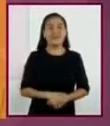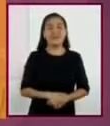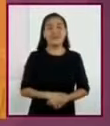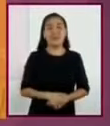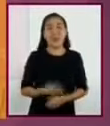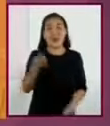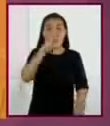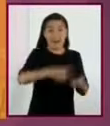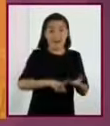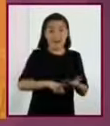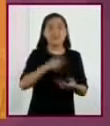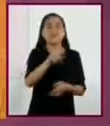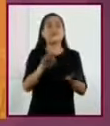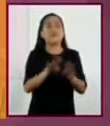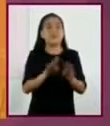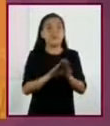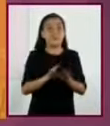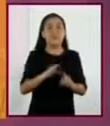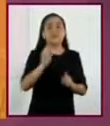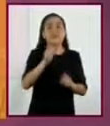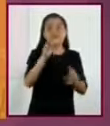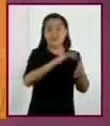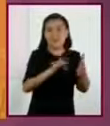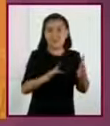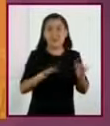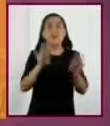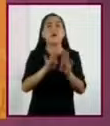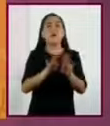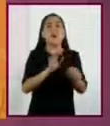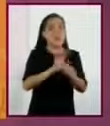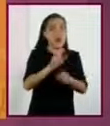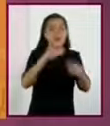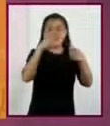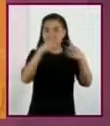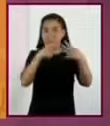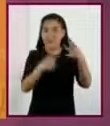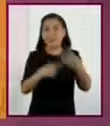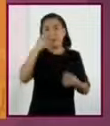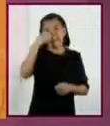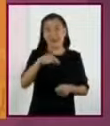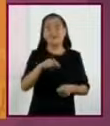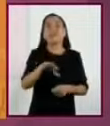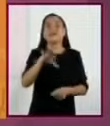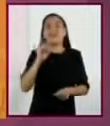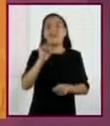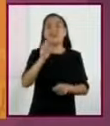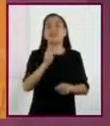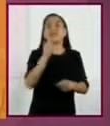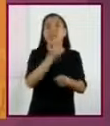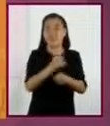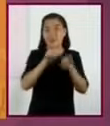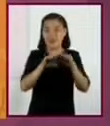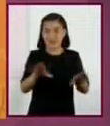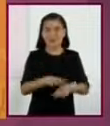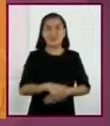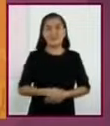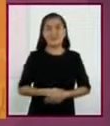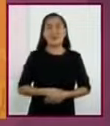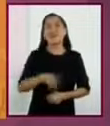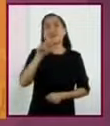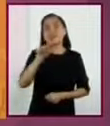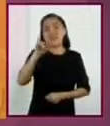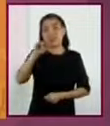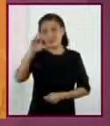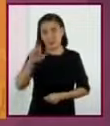Dentro de la estructura de un texto hay elementos precisos a considerar para la anticipación de información. Los títulos,